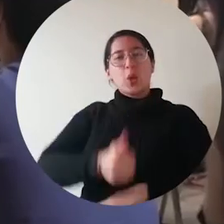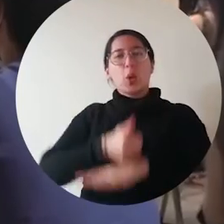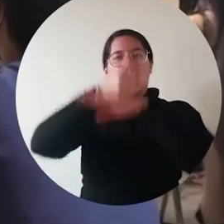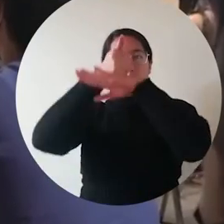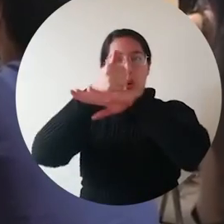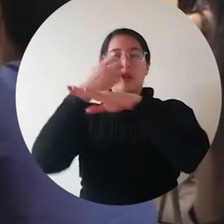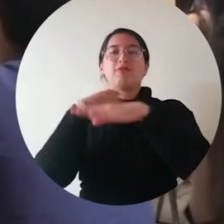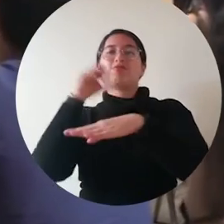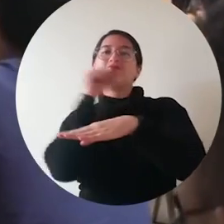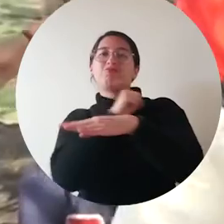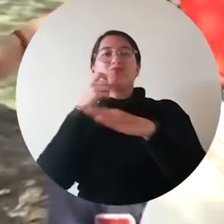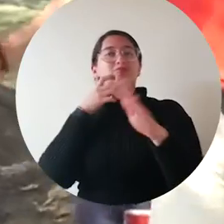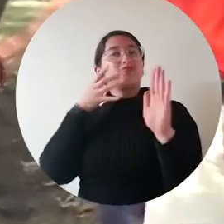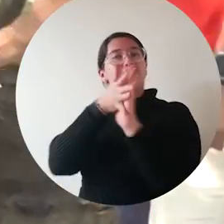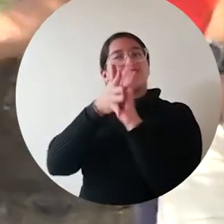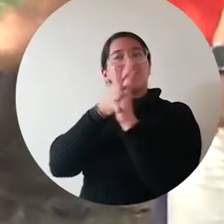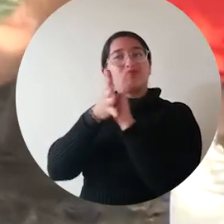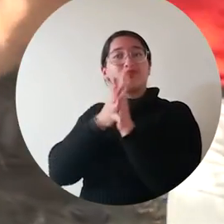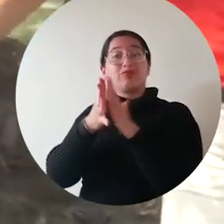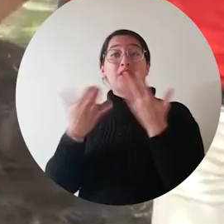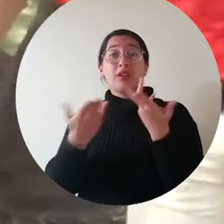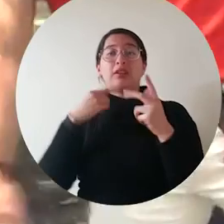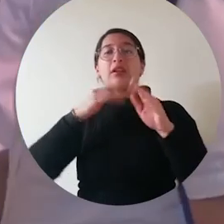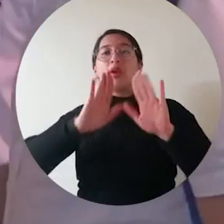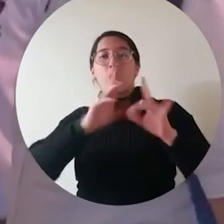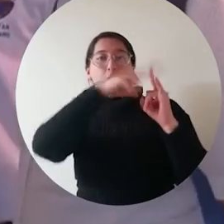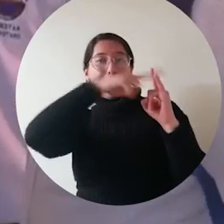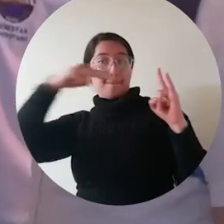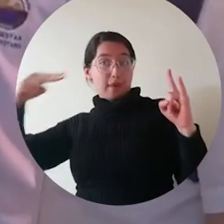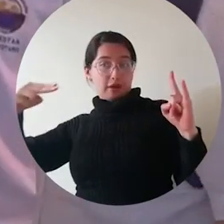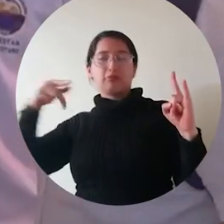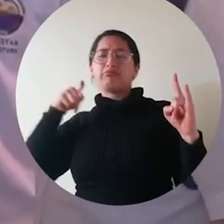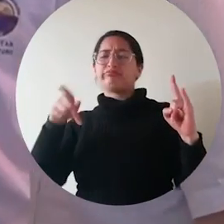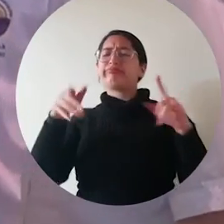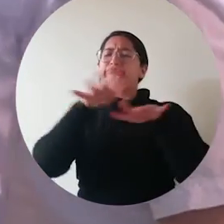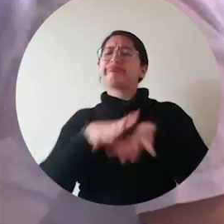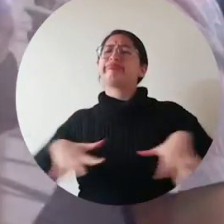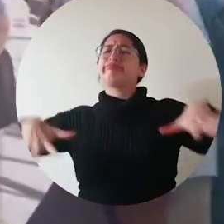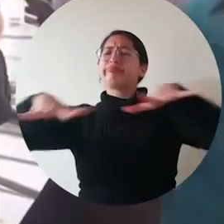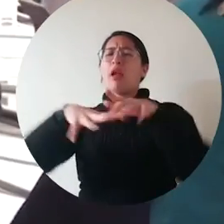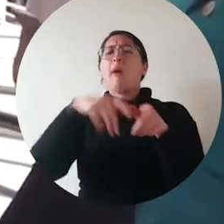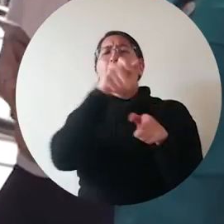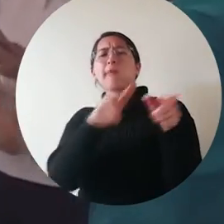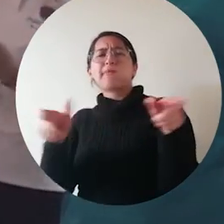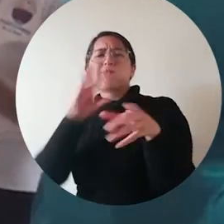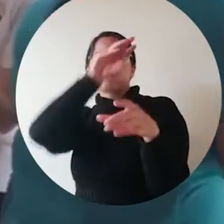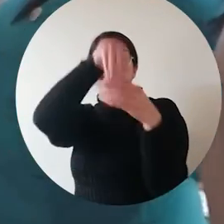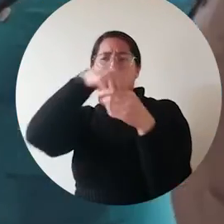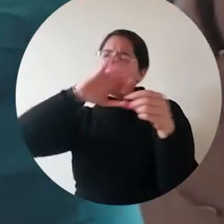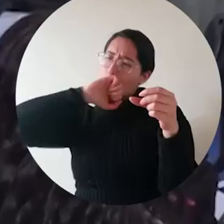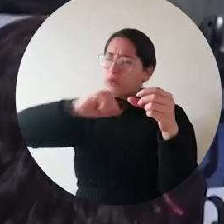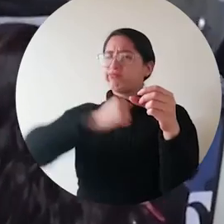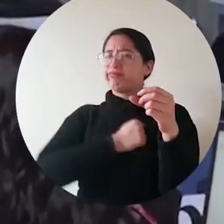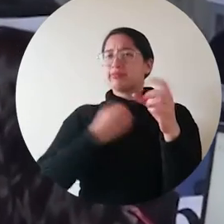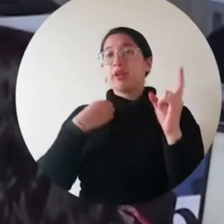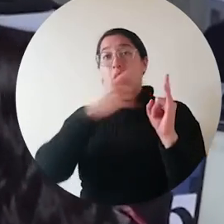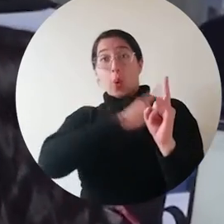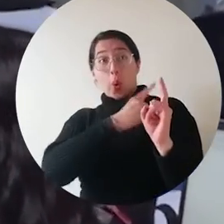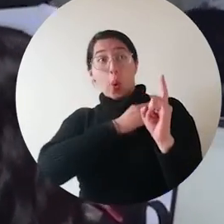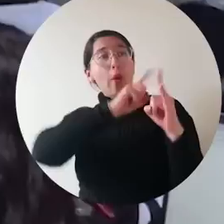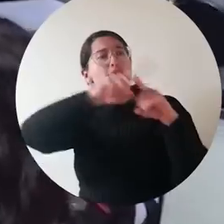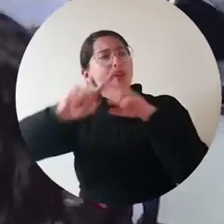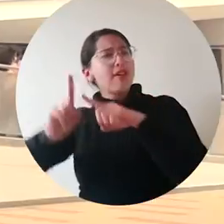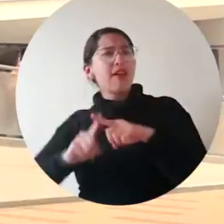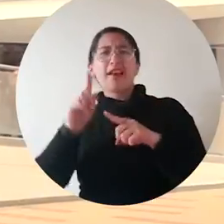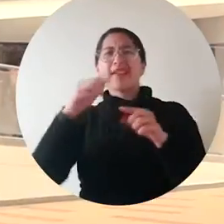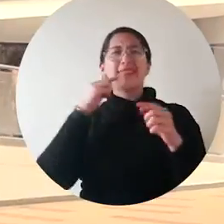Este sentido mensaje de agradecimiento expresó el doctor Pablo Vera Salazar, rector de la Universidad del Magdalena, hacia los miembros de la Alma Mater, que